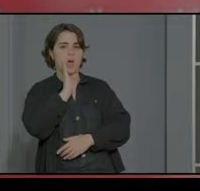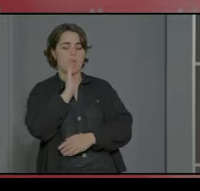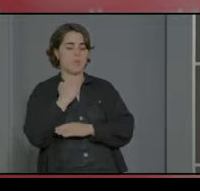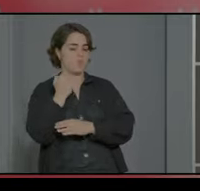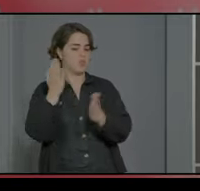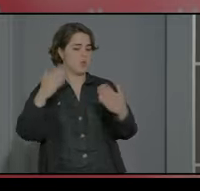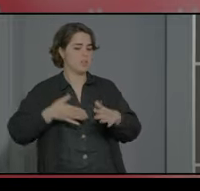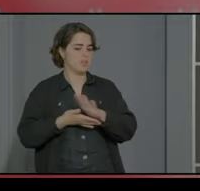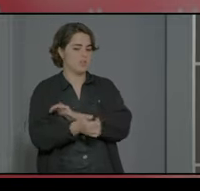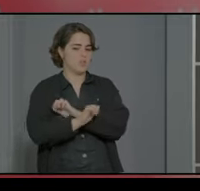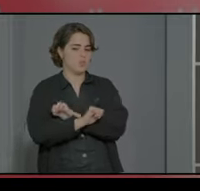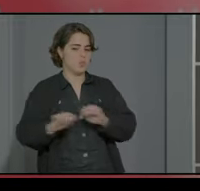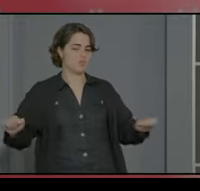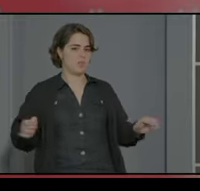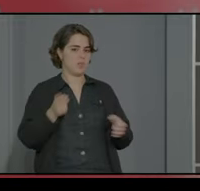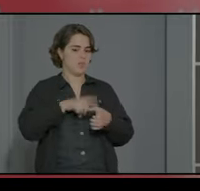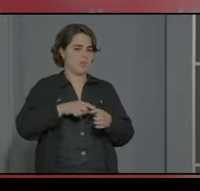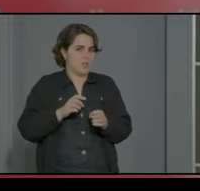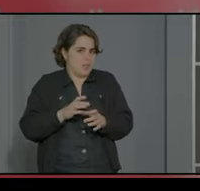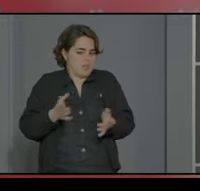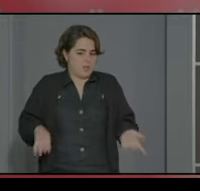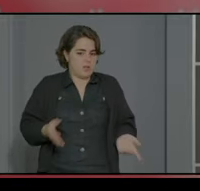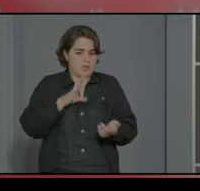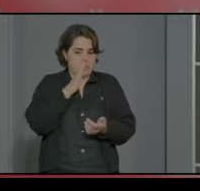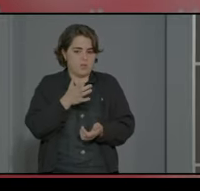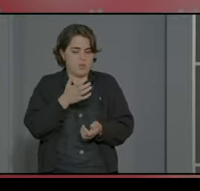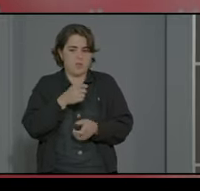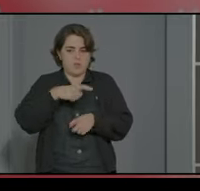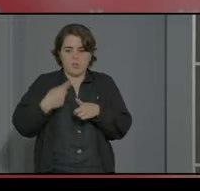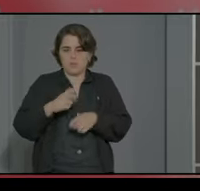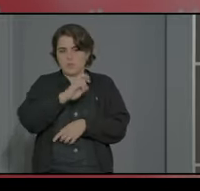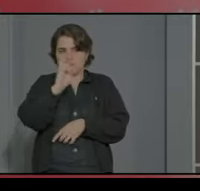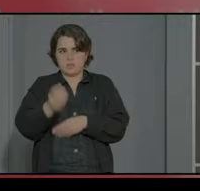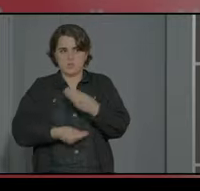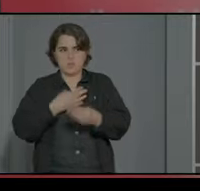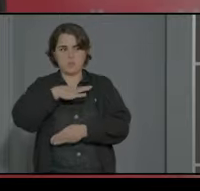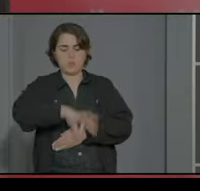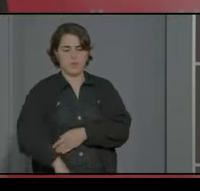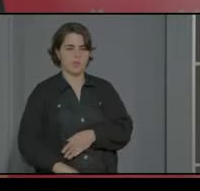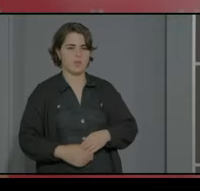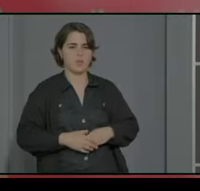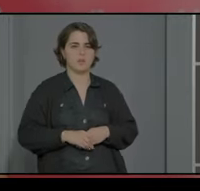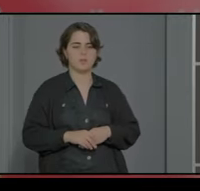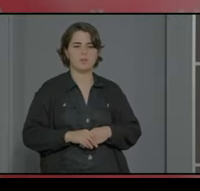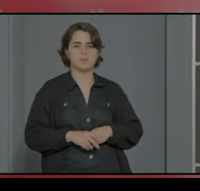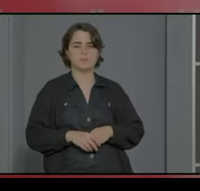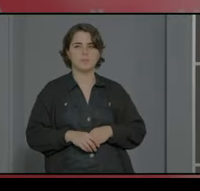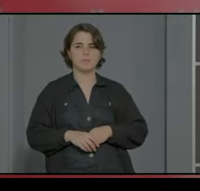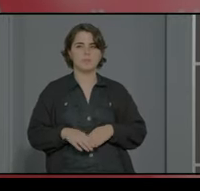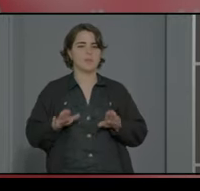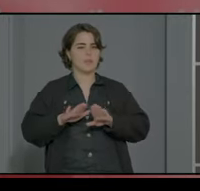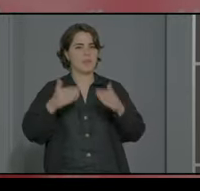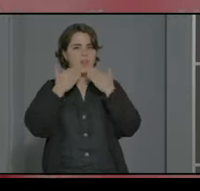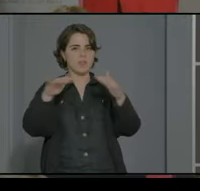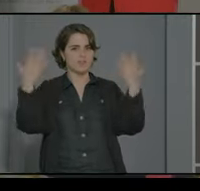apoyos es imposible que ellos participen y decir claro, claro es que no puede hacer lo que puede sí, sí puede hacer muchísimas cosas darles ayudas y verás cómo las hace nada más